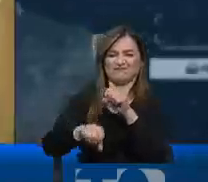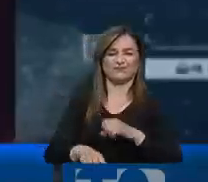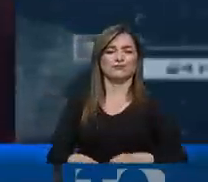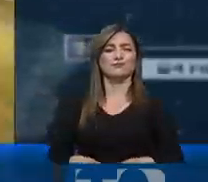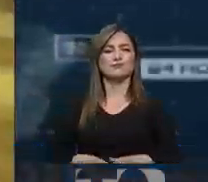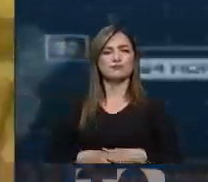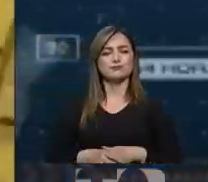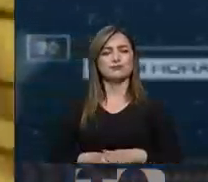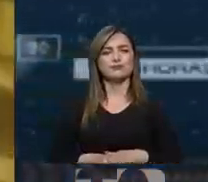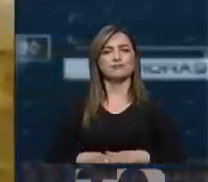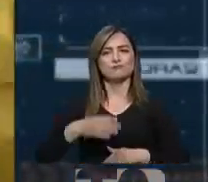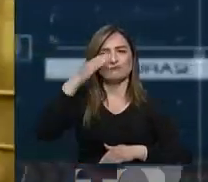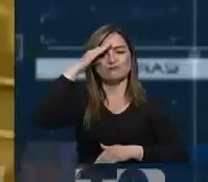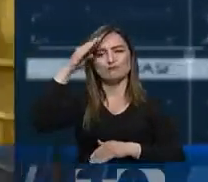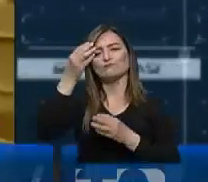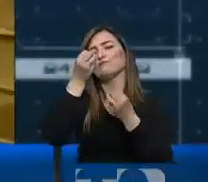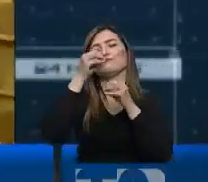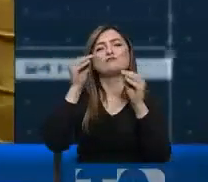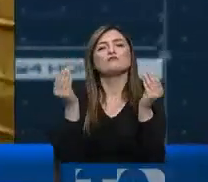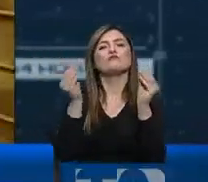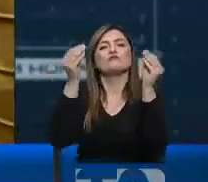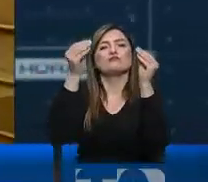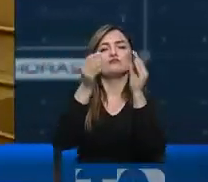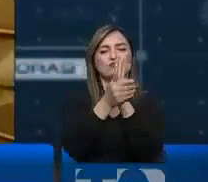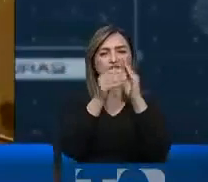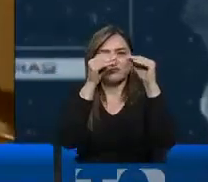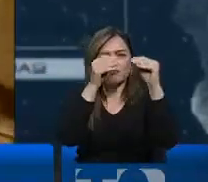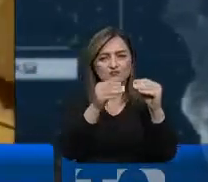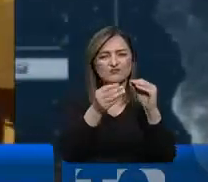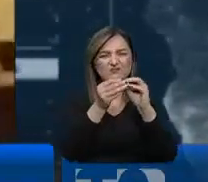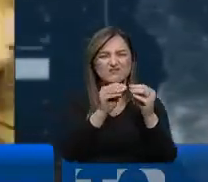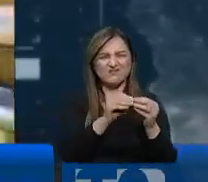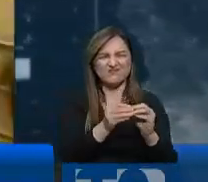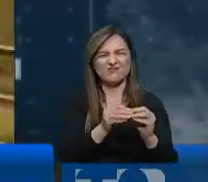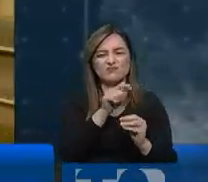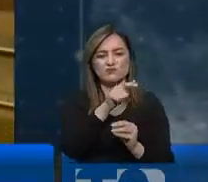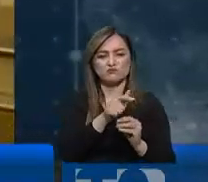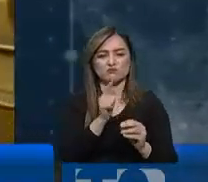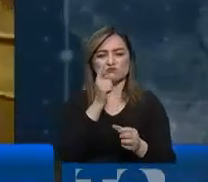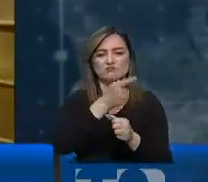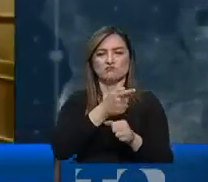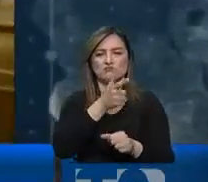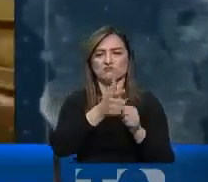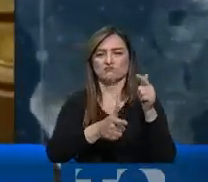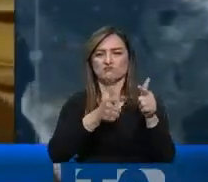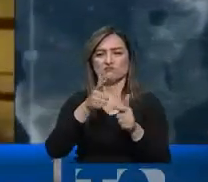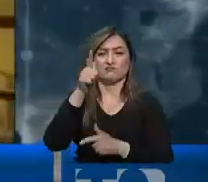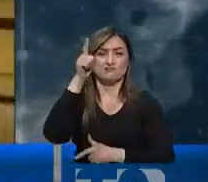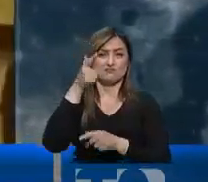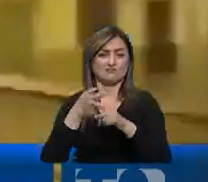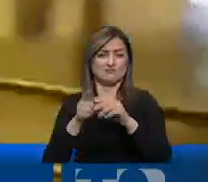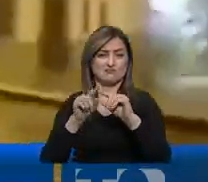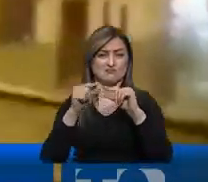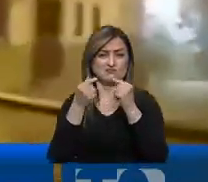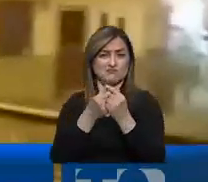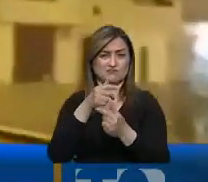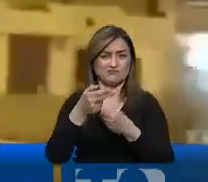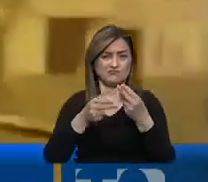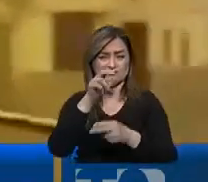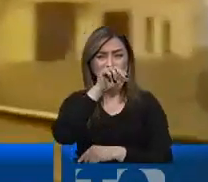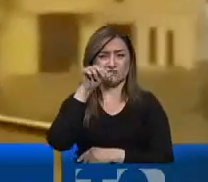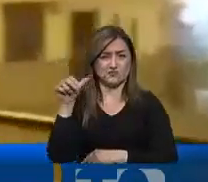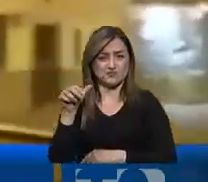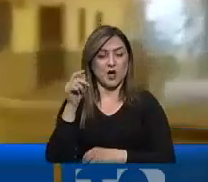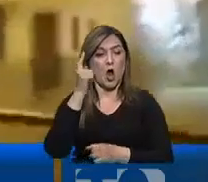Los agentes policiales mencionan que son jóvenes reclutados, entrenados para disparar y cumplir los pedidos de los líderes de diferentes mafias. Luego